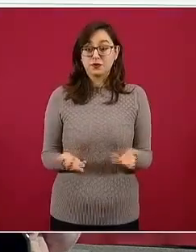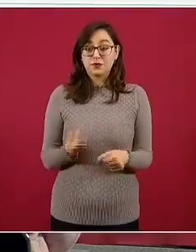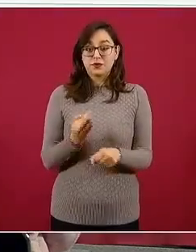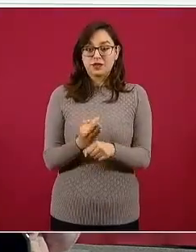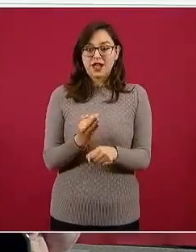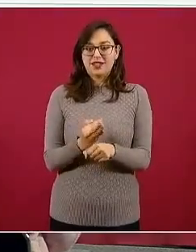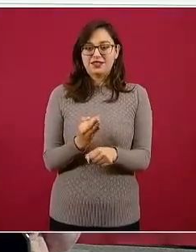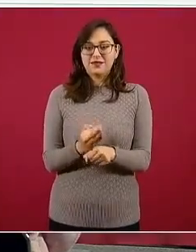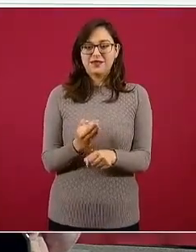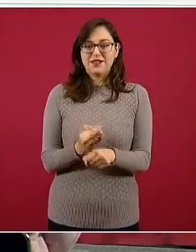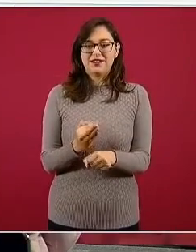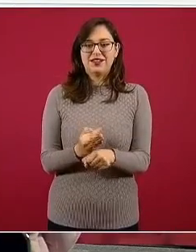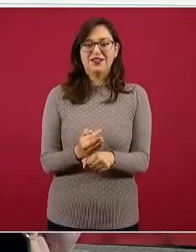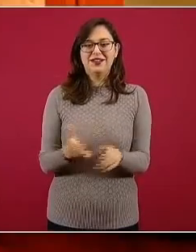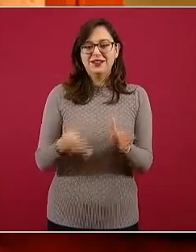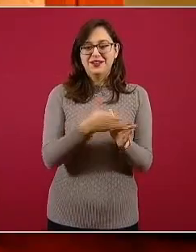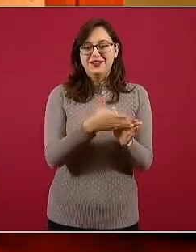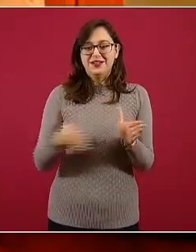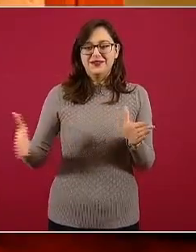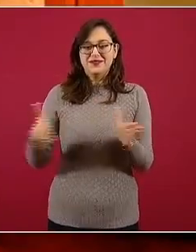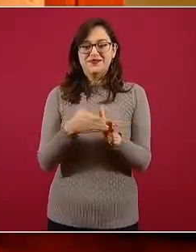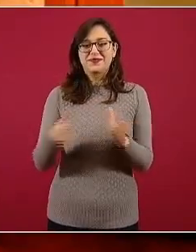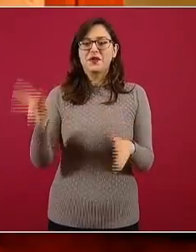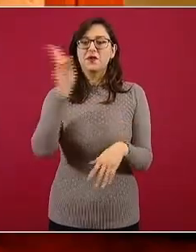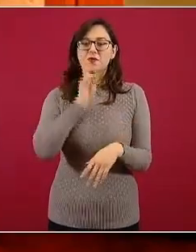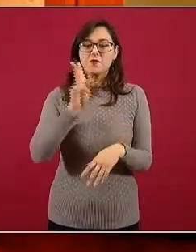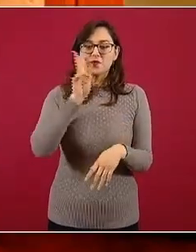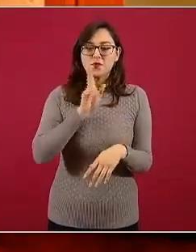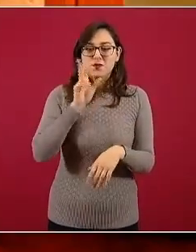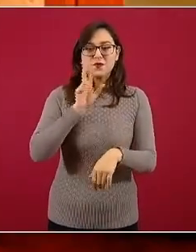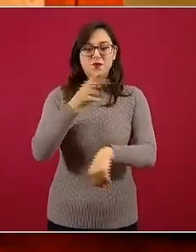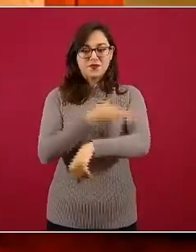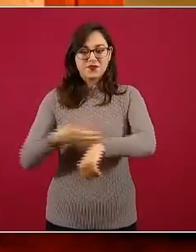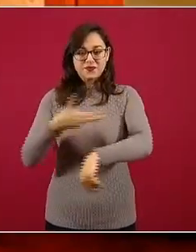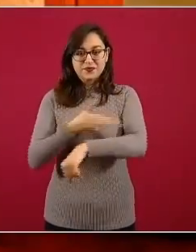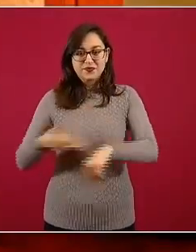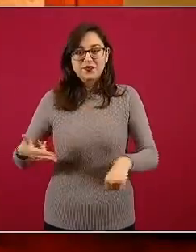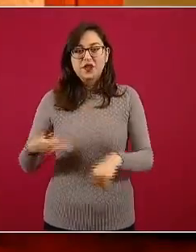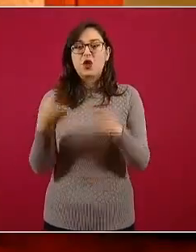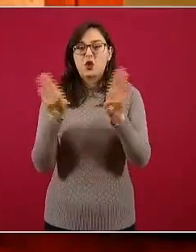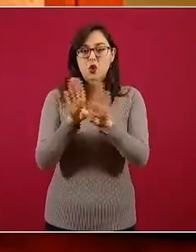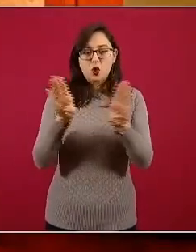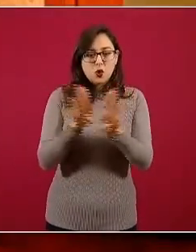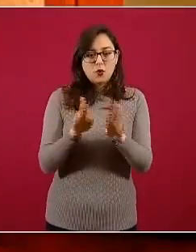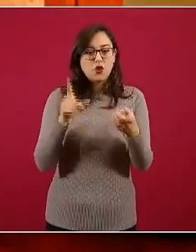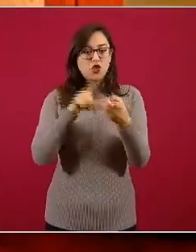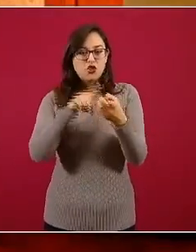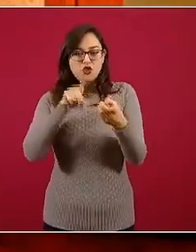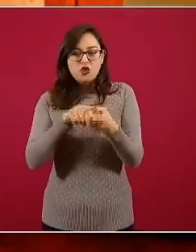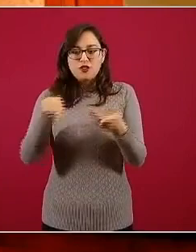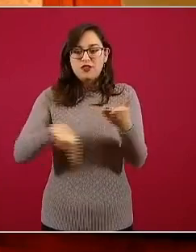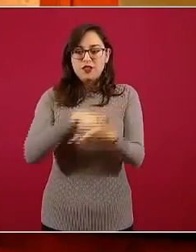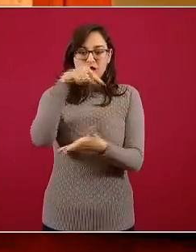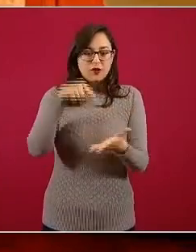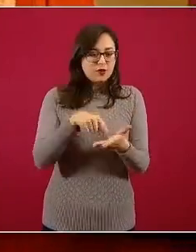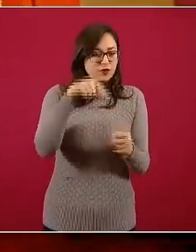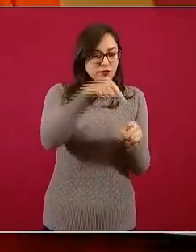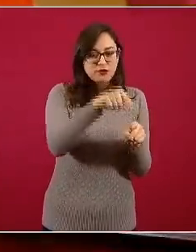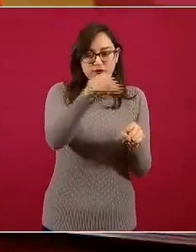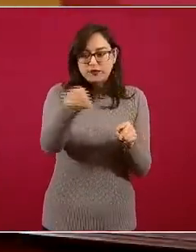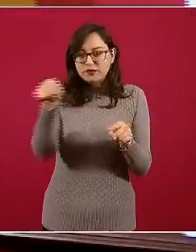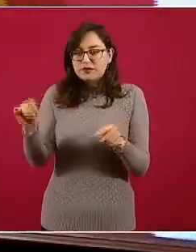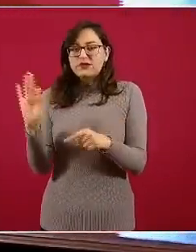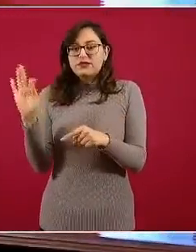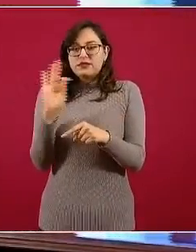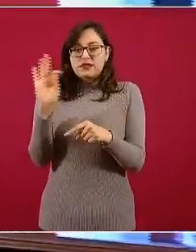en la operación los diferentes operativos, donde pudiera haber cuellos de botella en cada uno de los sitios, en